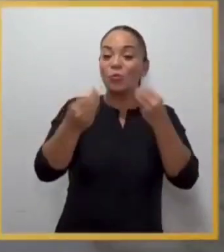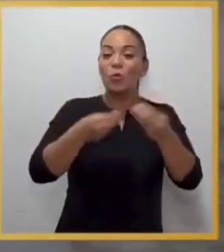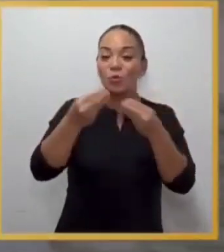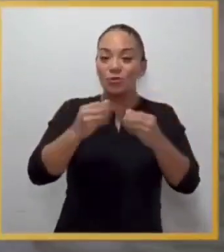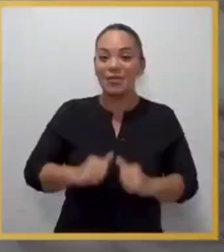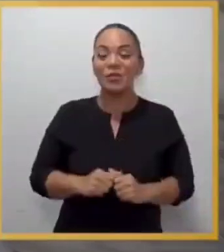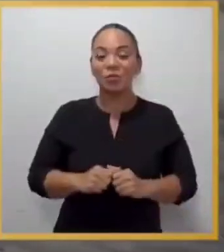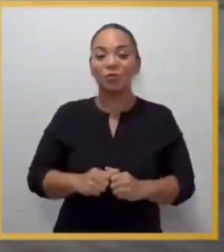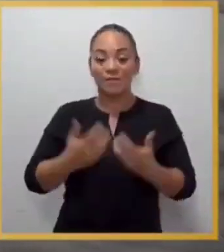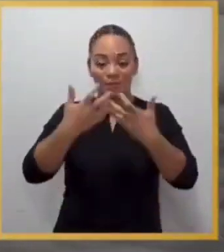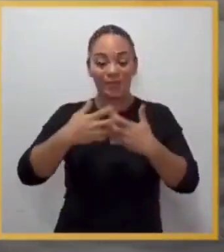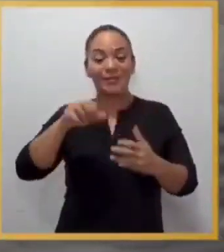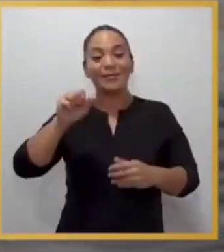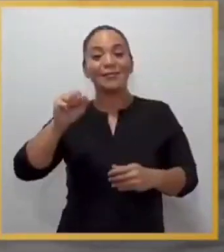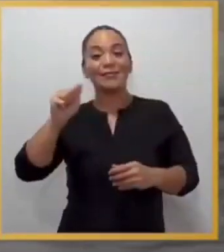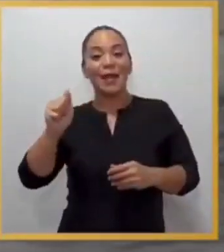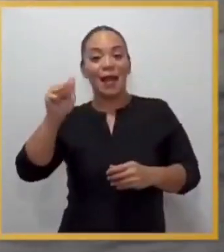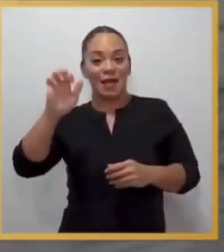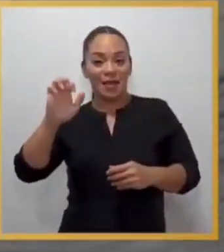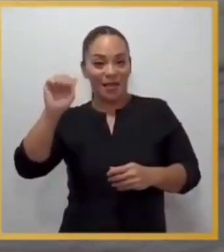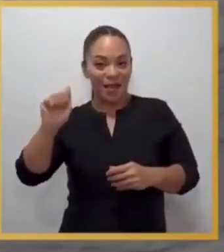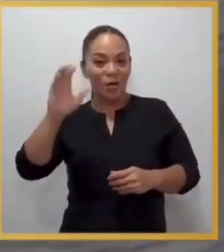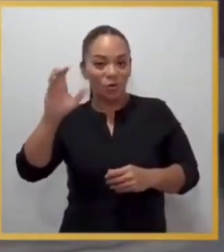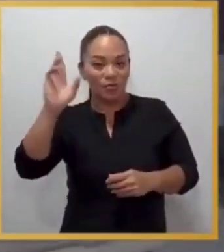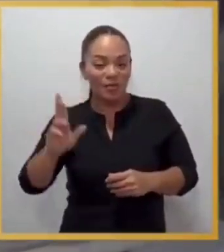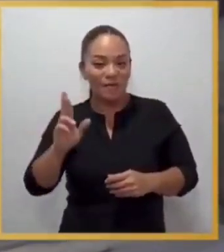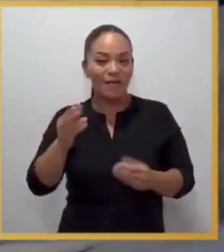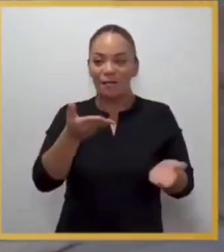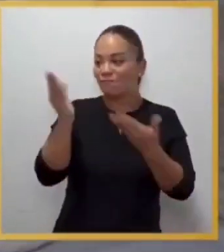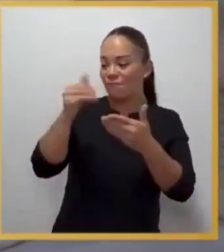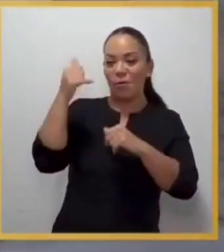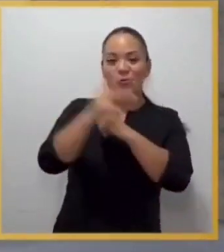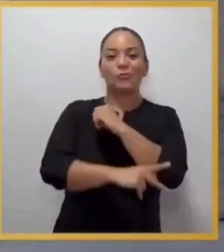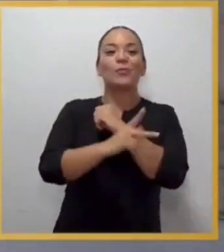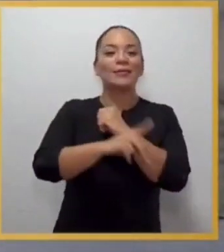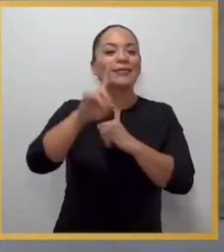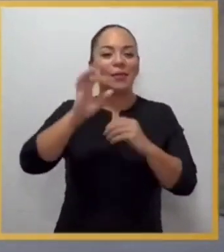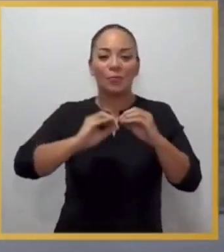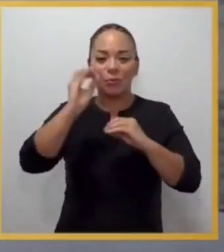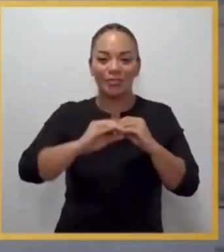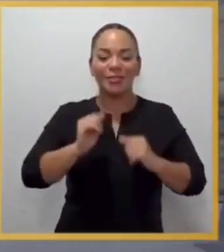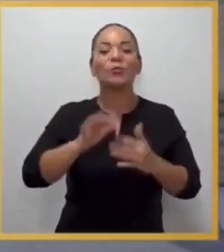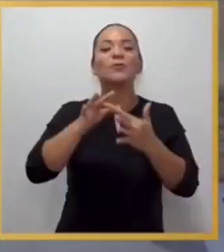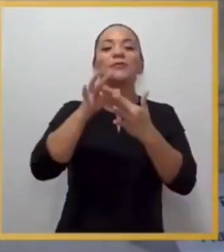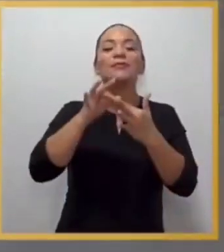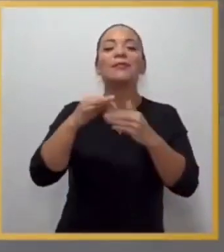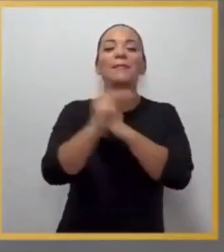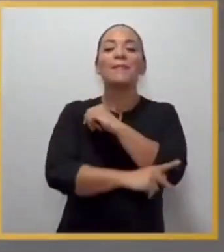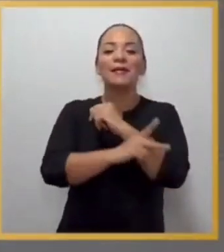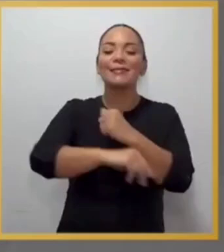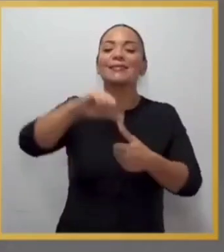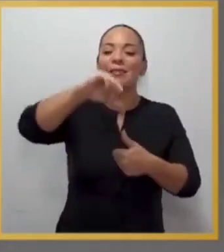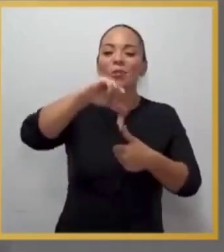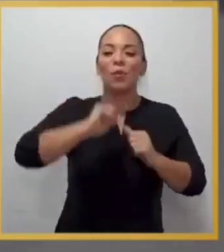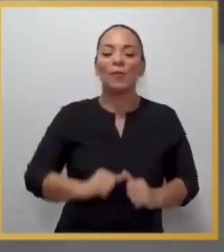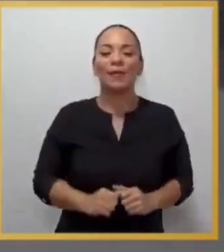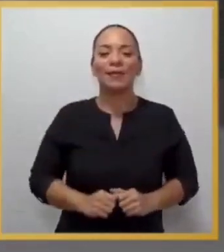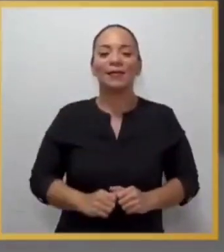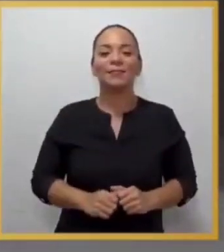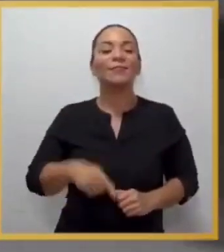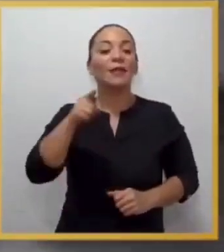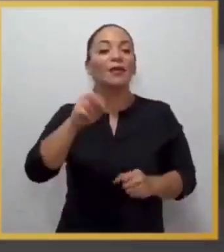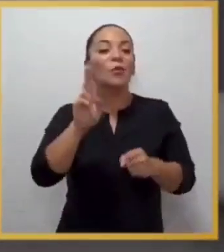Los hilos producidos en la planta de Saea, Costa Rica, se exportan en un 100%, principalmente a países de